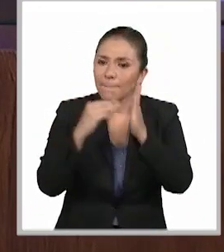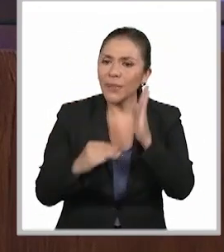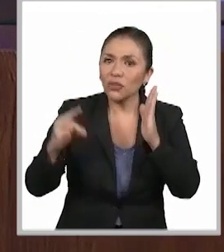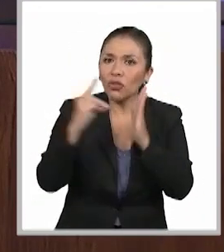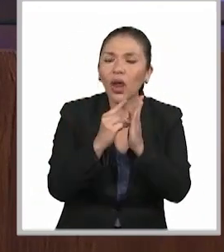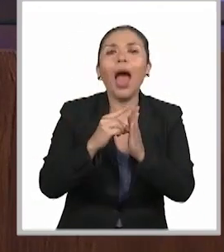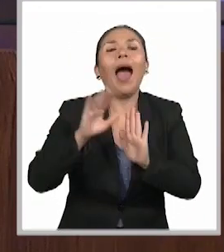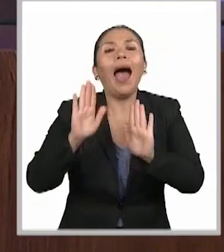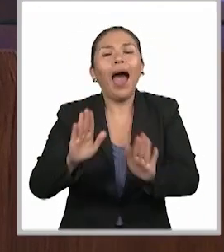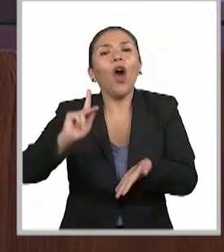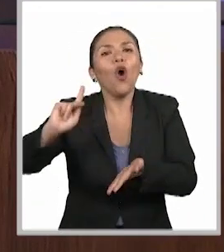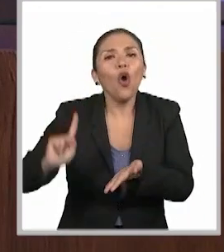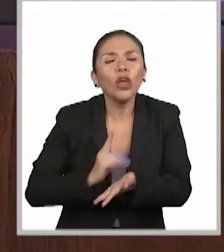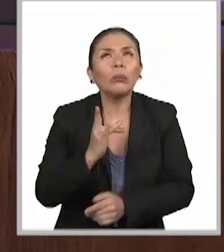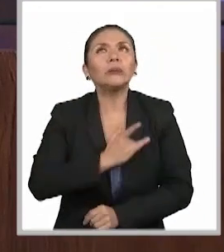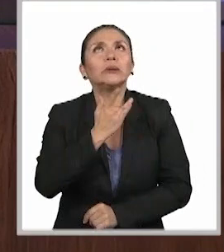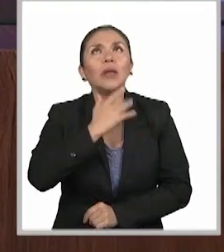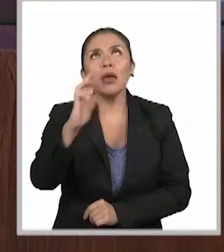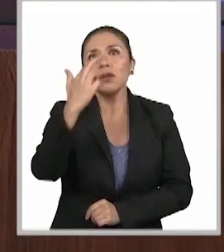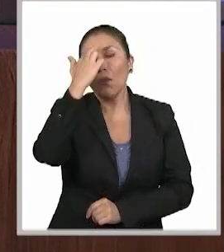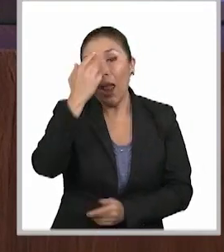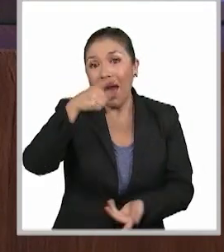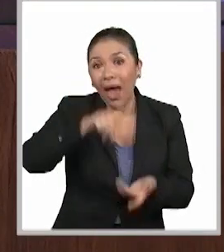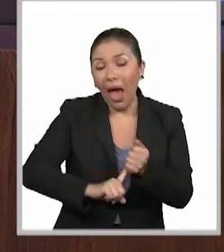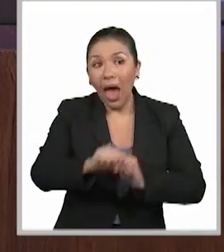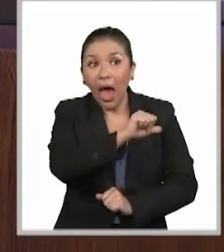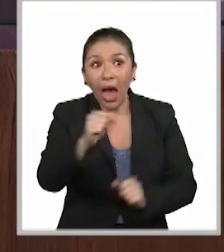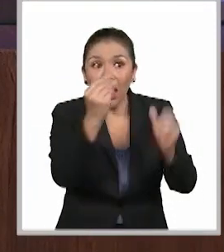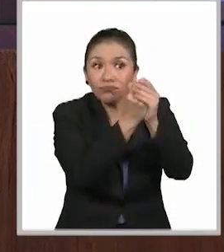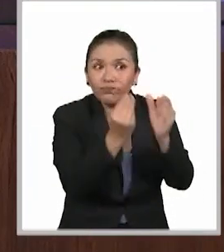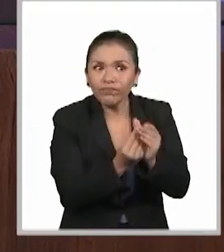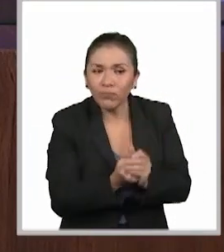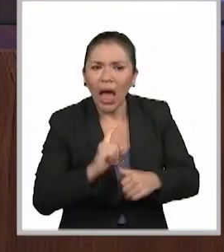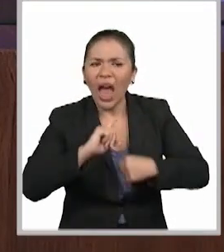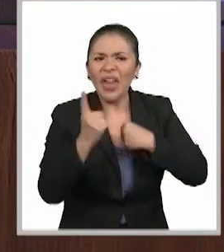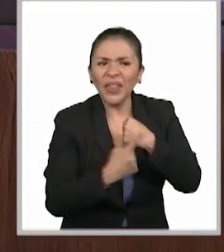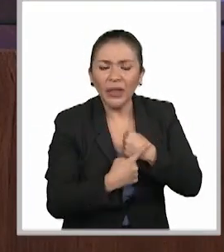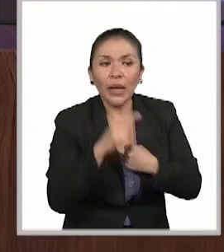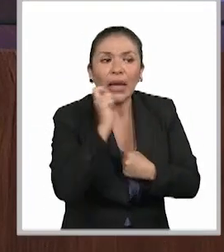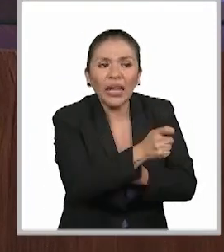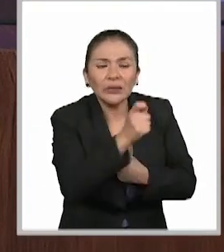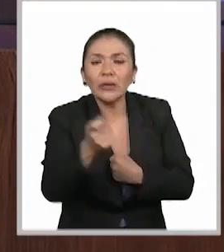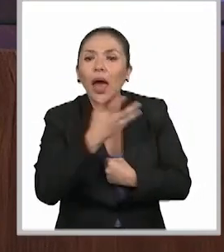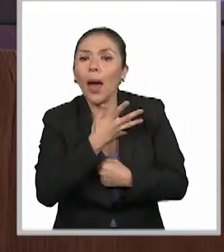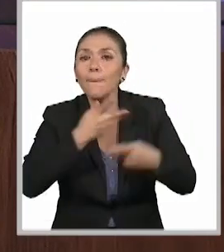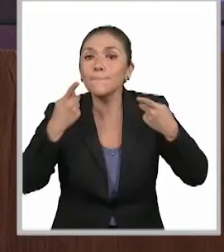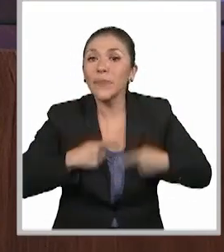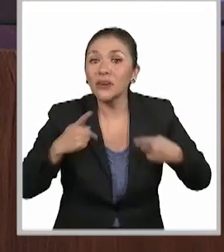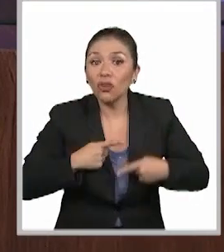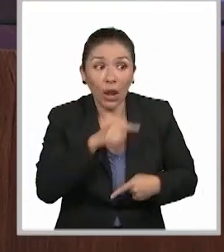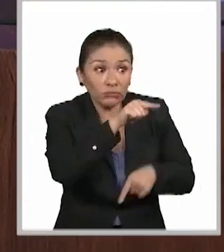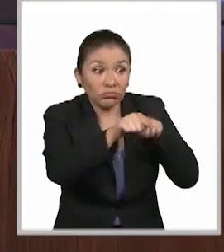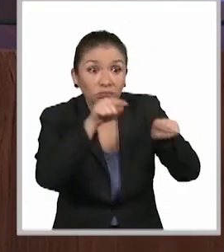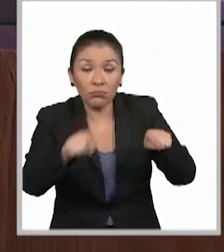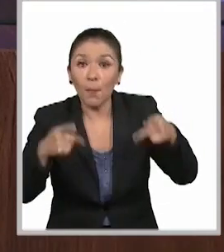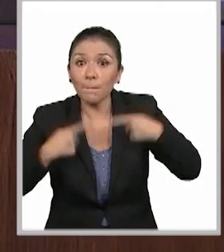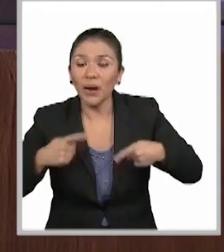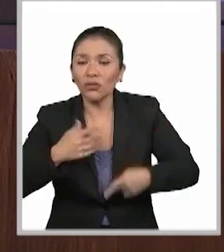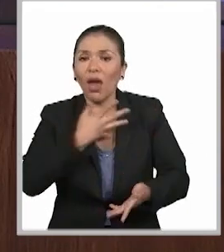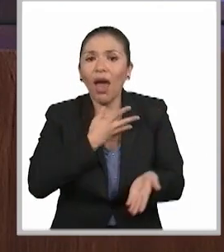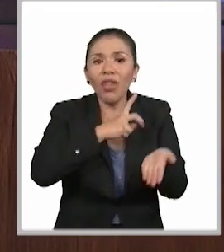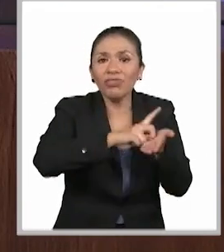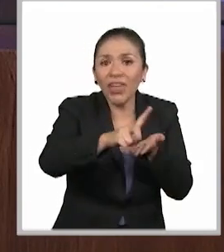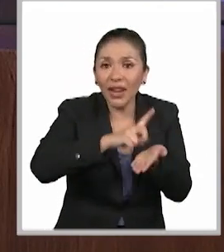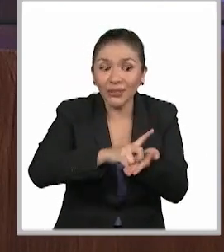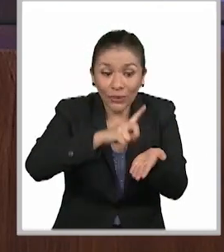esta metodología es otra vez recordar que dentro de los casos, atrás de los casos hay personas, atrás de esas personas están sus